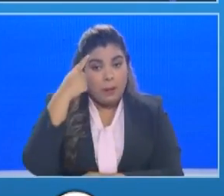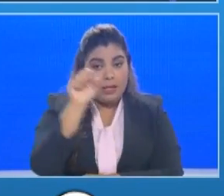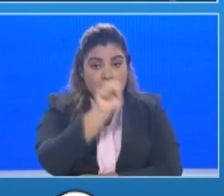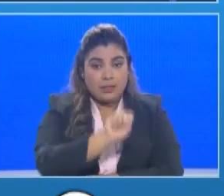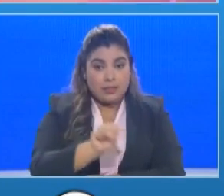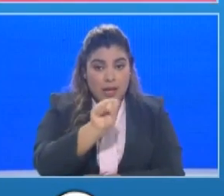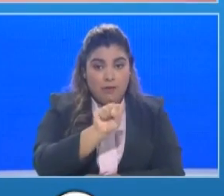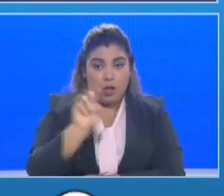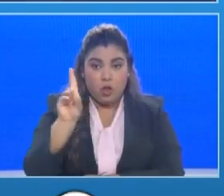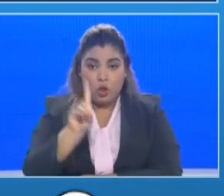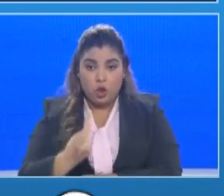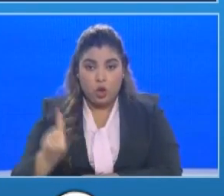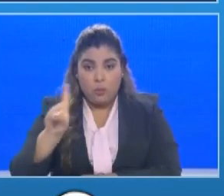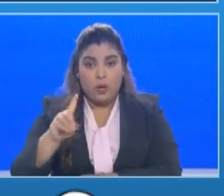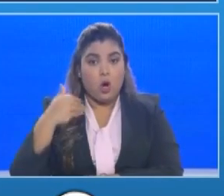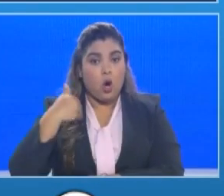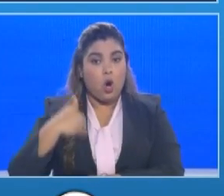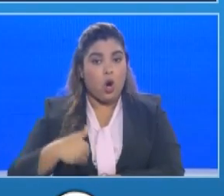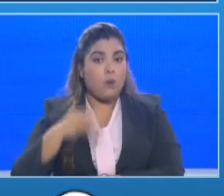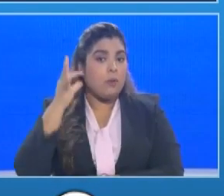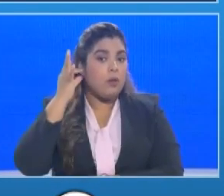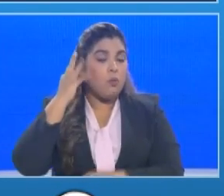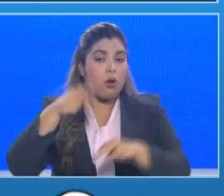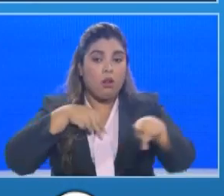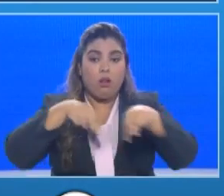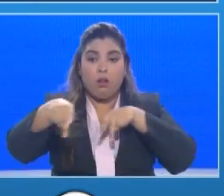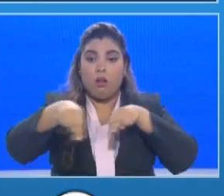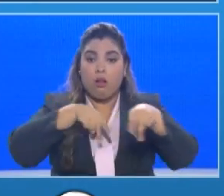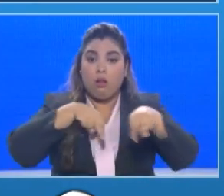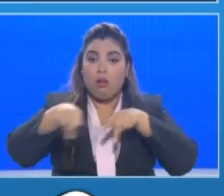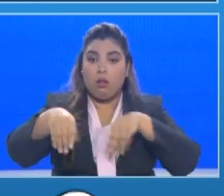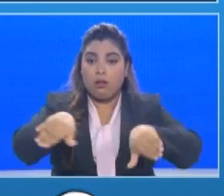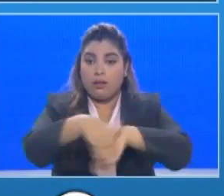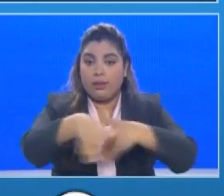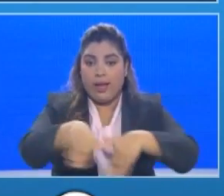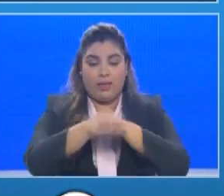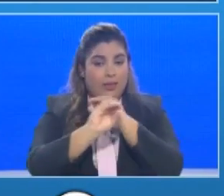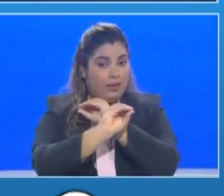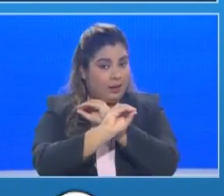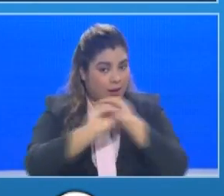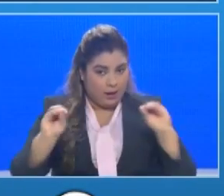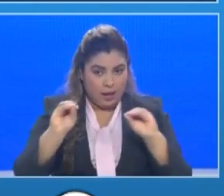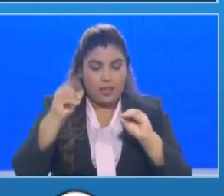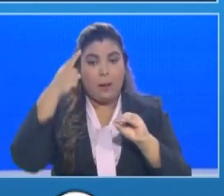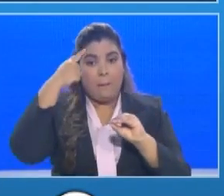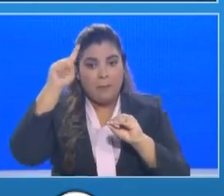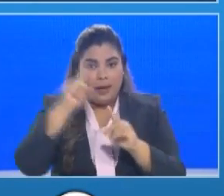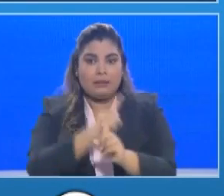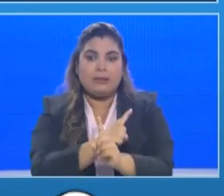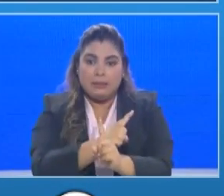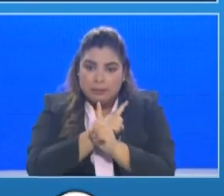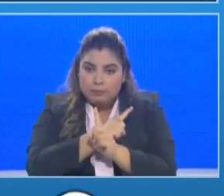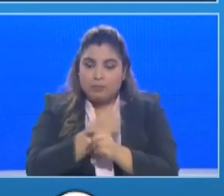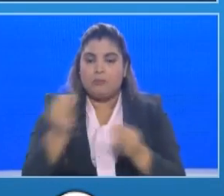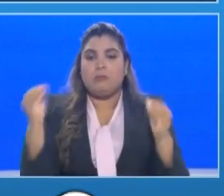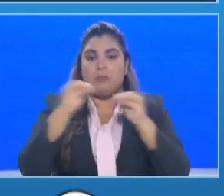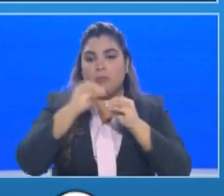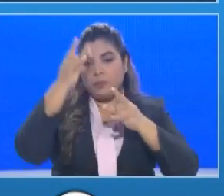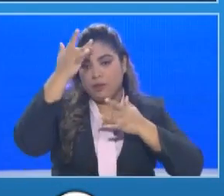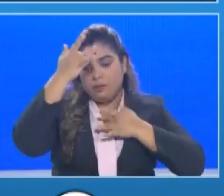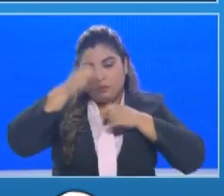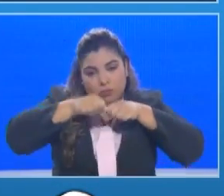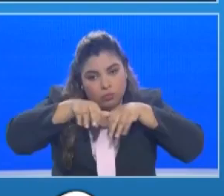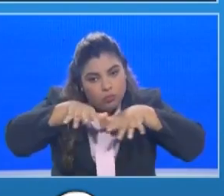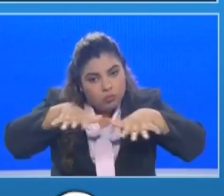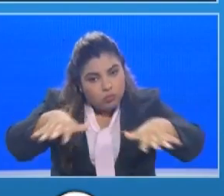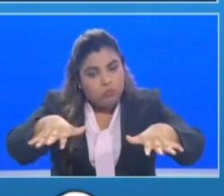el tema de que se suma un día más para evitar que se siga propagando el virus en nuestro país